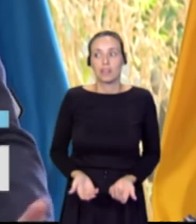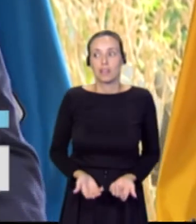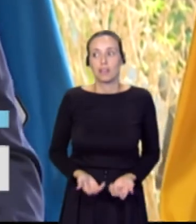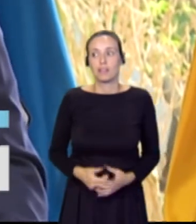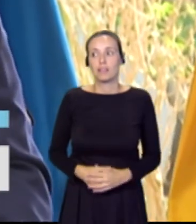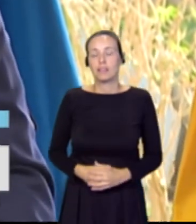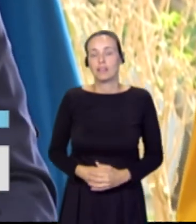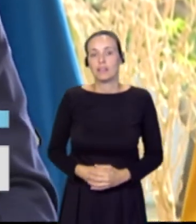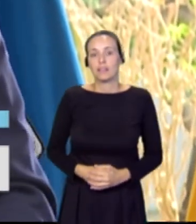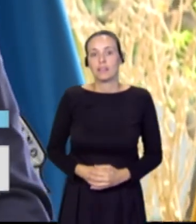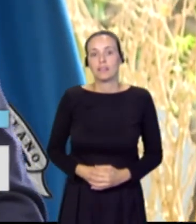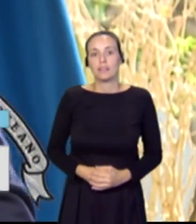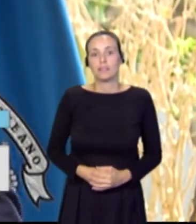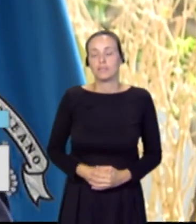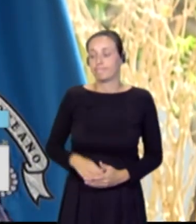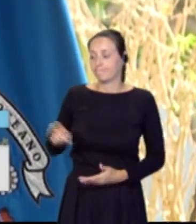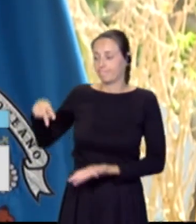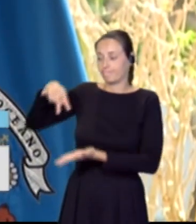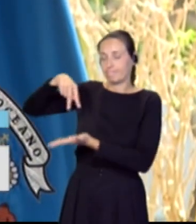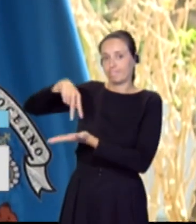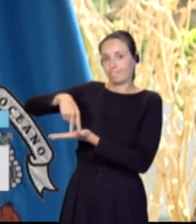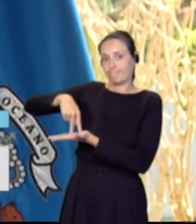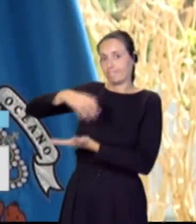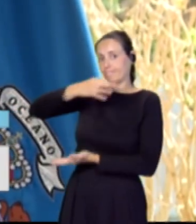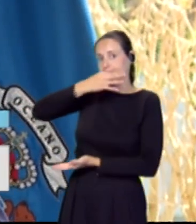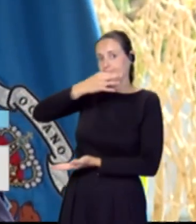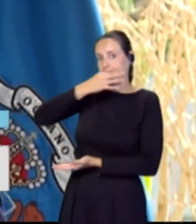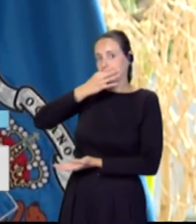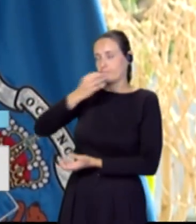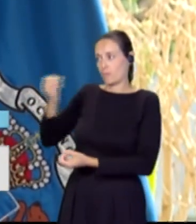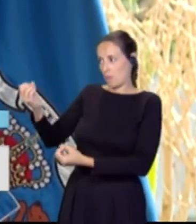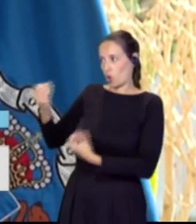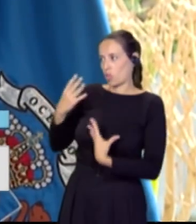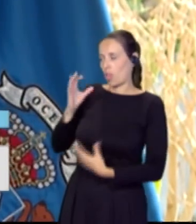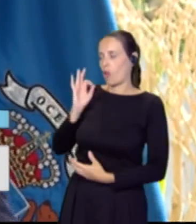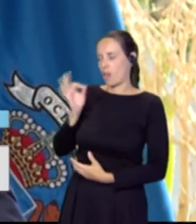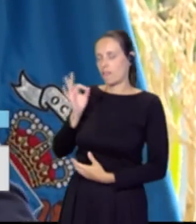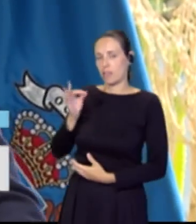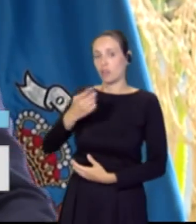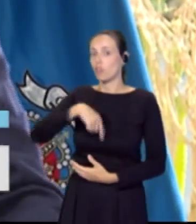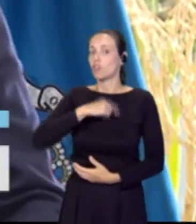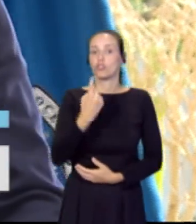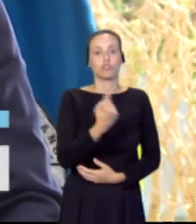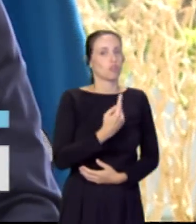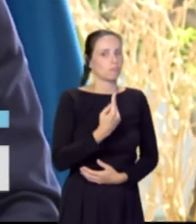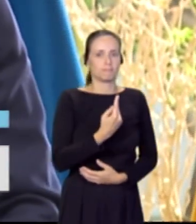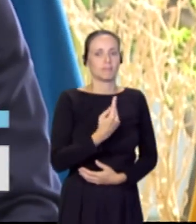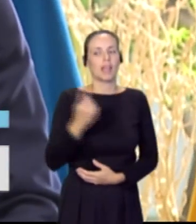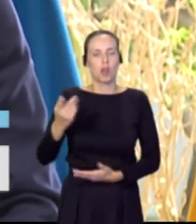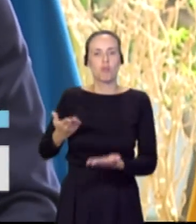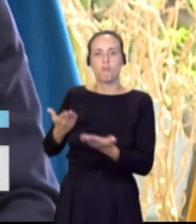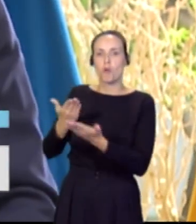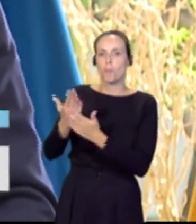presencia evidencia lo que nos ha transmitido, no estamos solos, sino que además vienen con propuestas, recursos